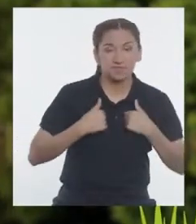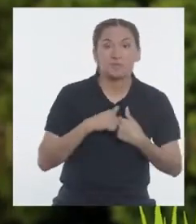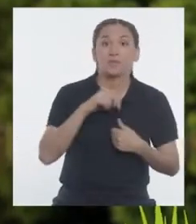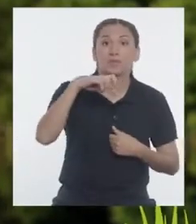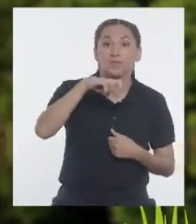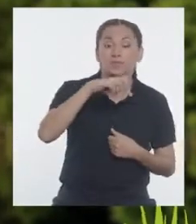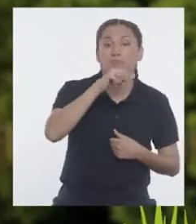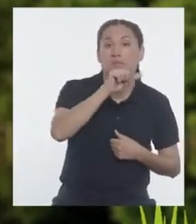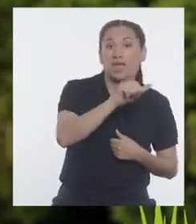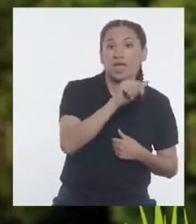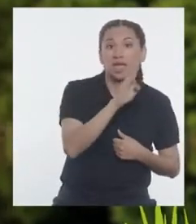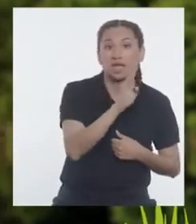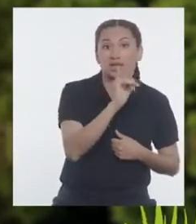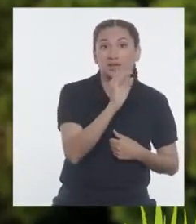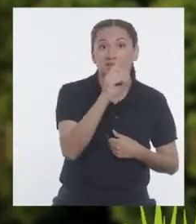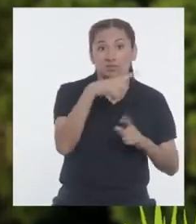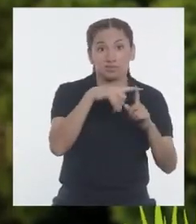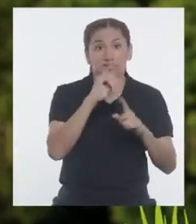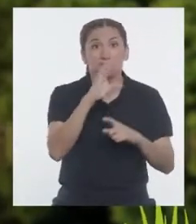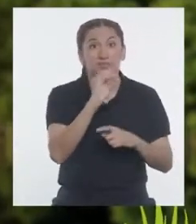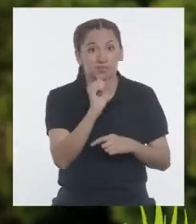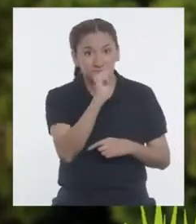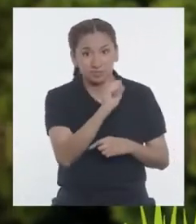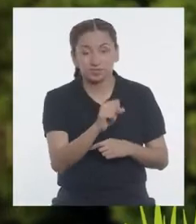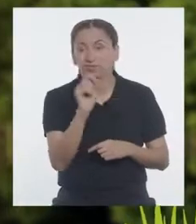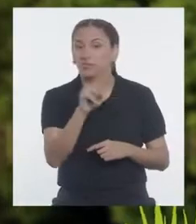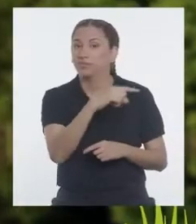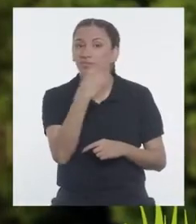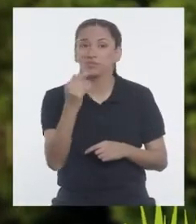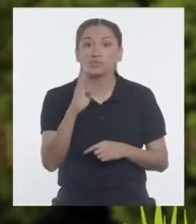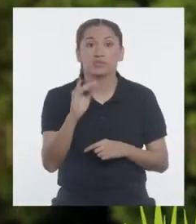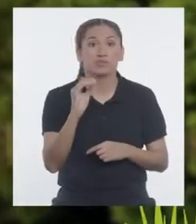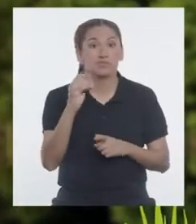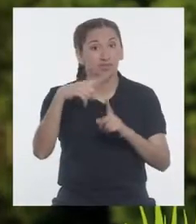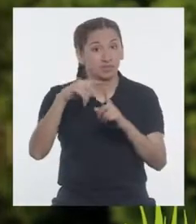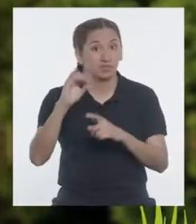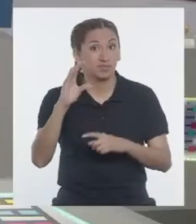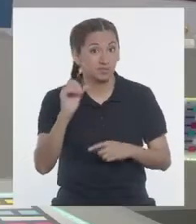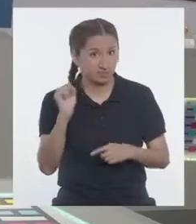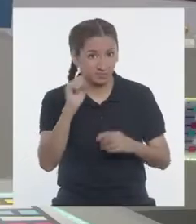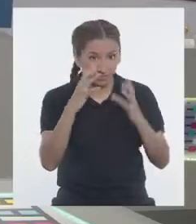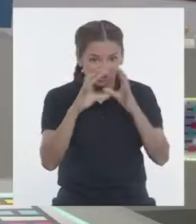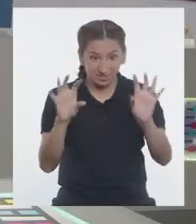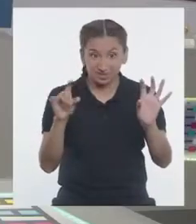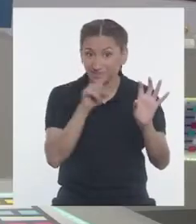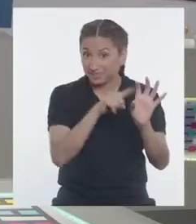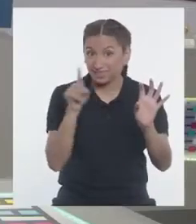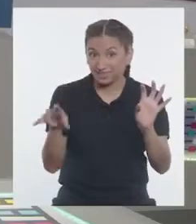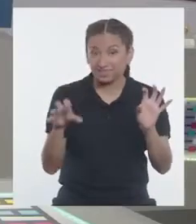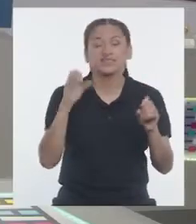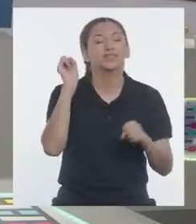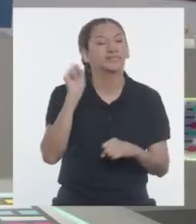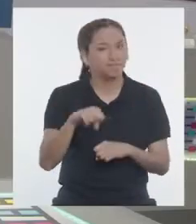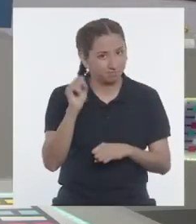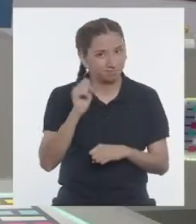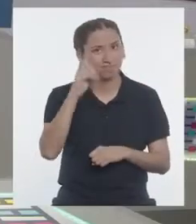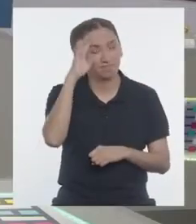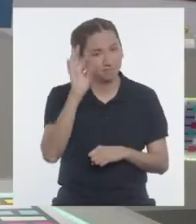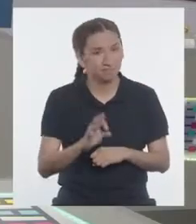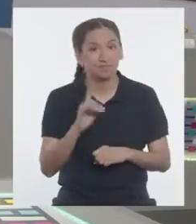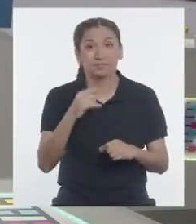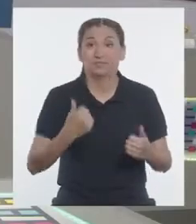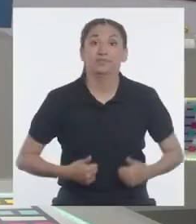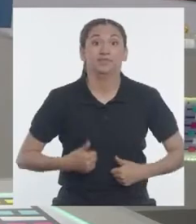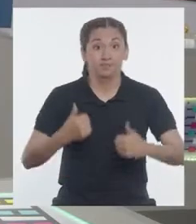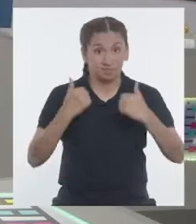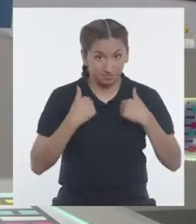bióticos que dependen unos de otros para vivir y el lugar donde viven. ¡Eso es, linda! Y